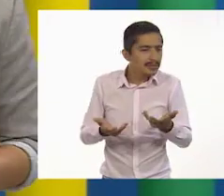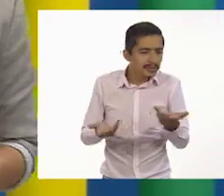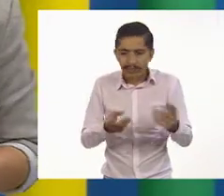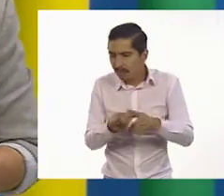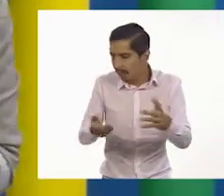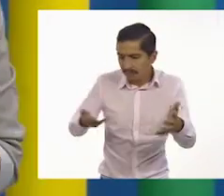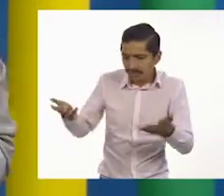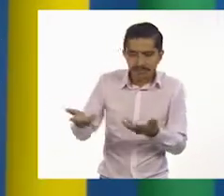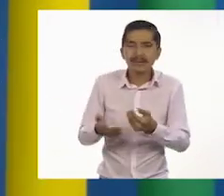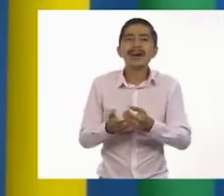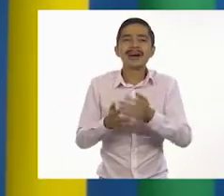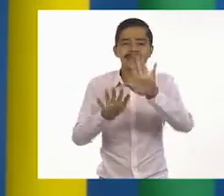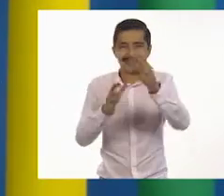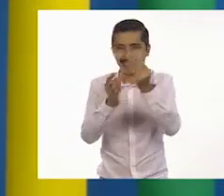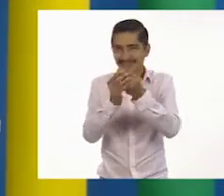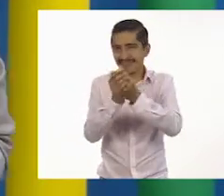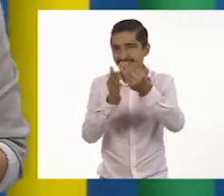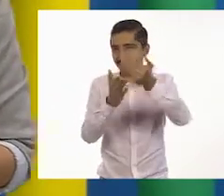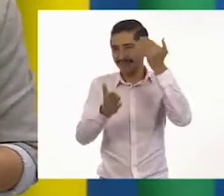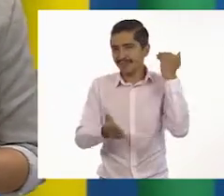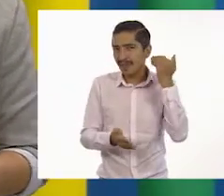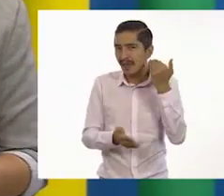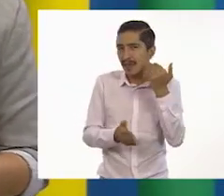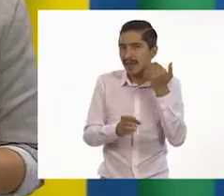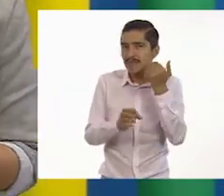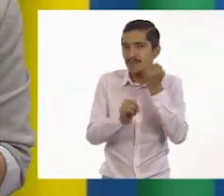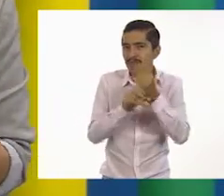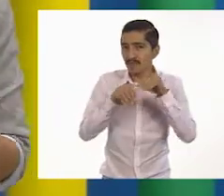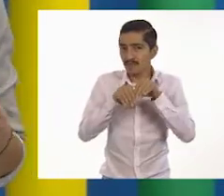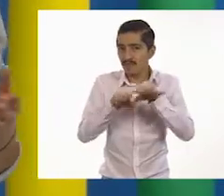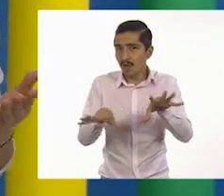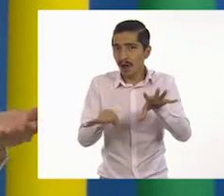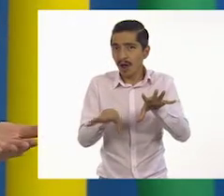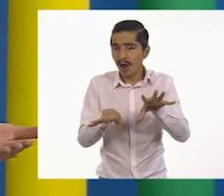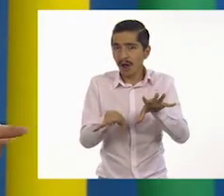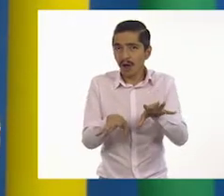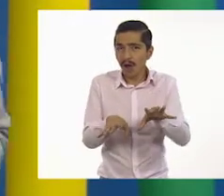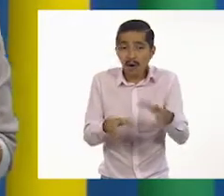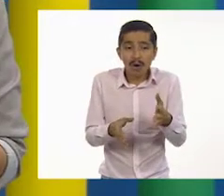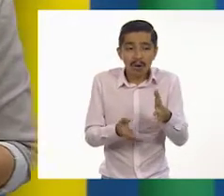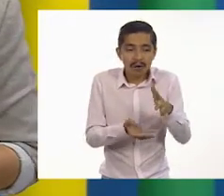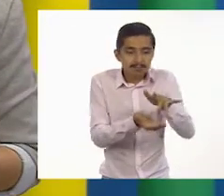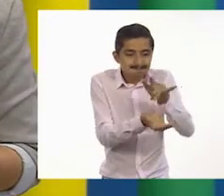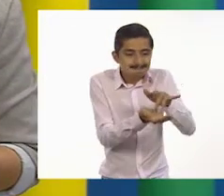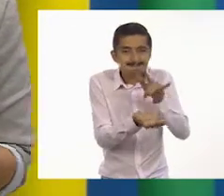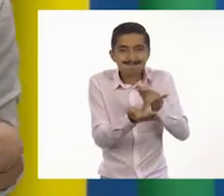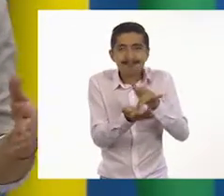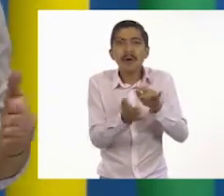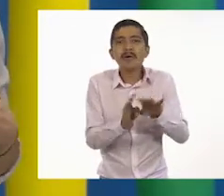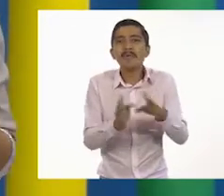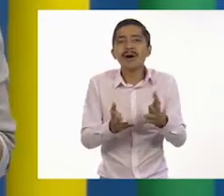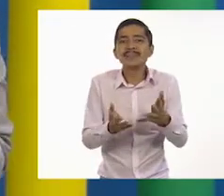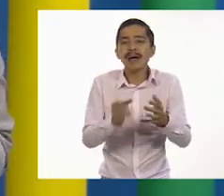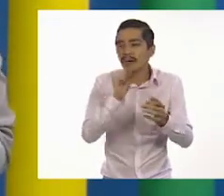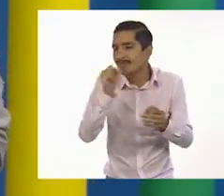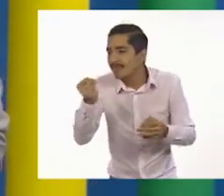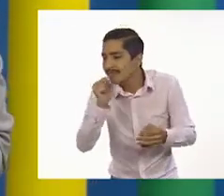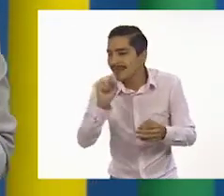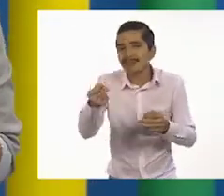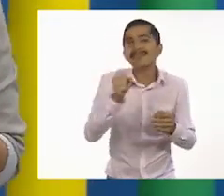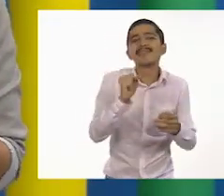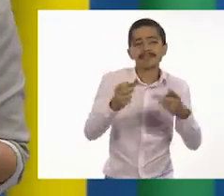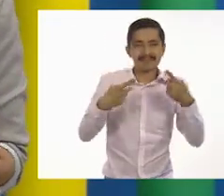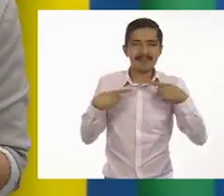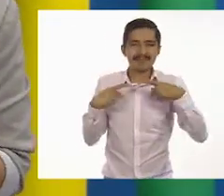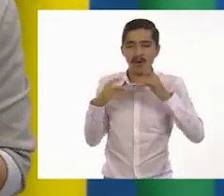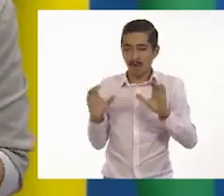vimos que una de las principales fuentes de información son las entrevistas, de modo que podríamos entrevistar a alguna persona de